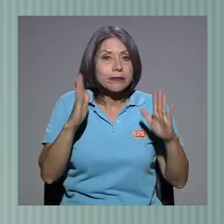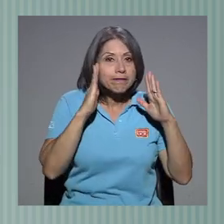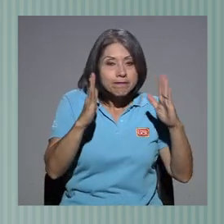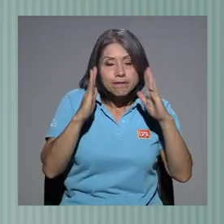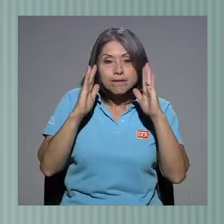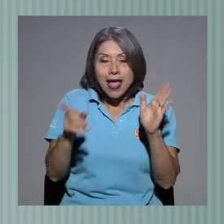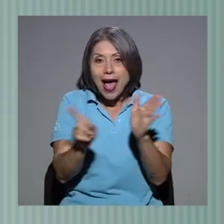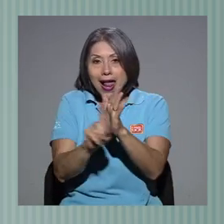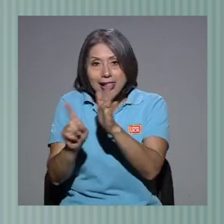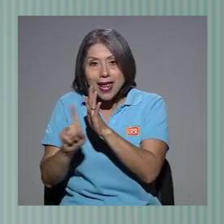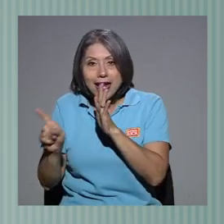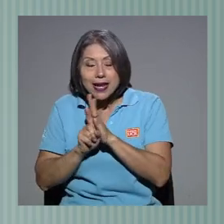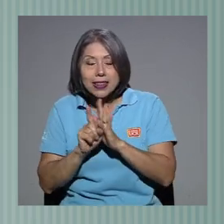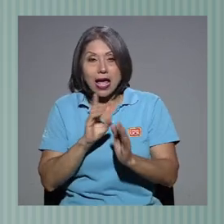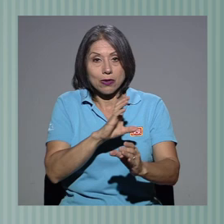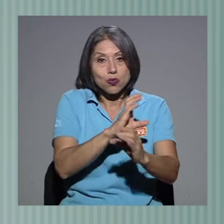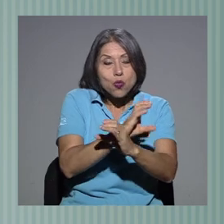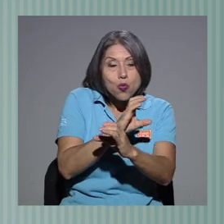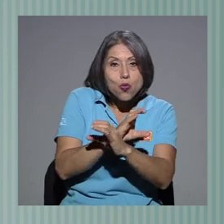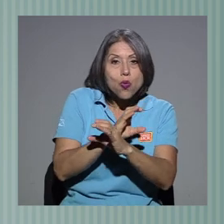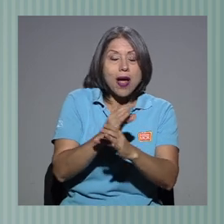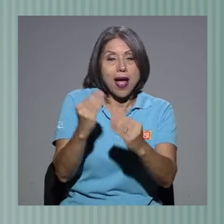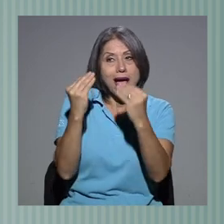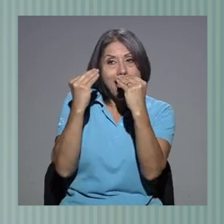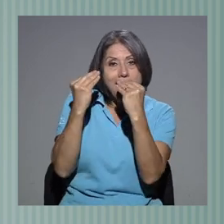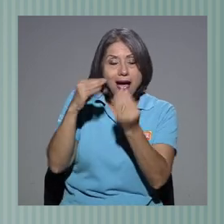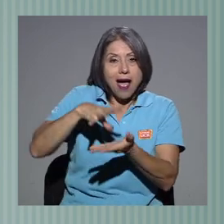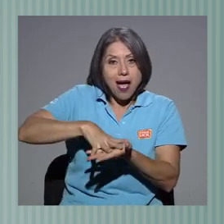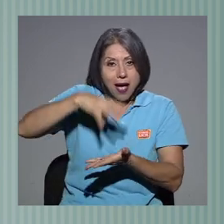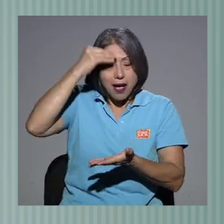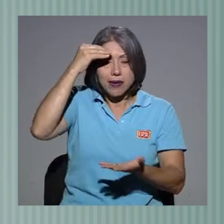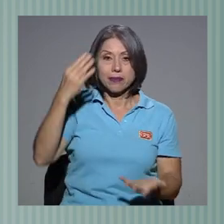y educarnos.